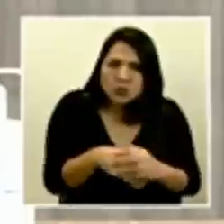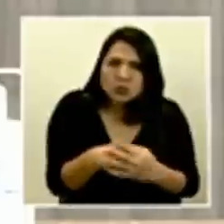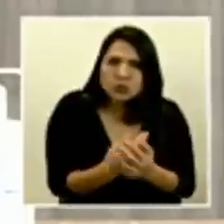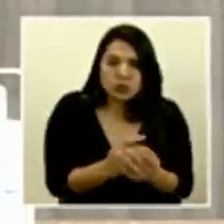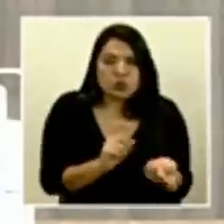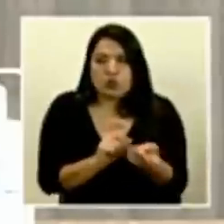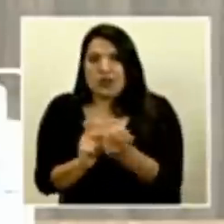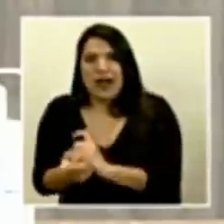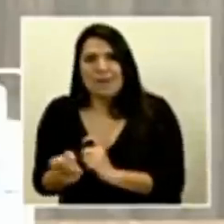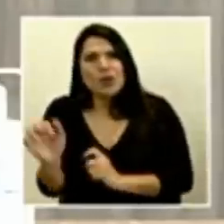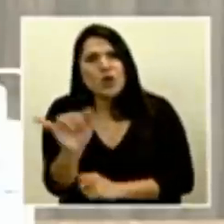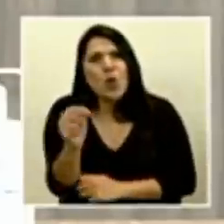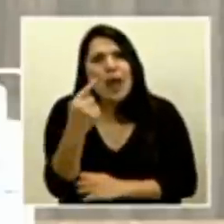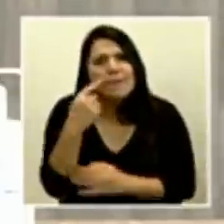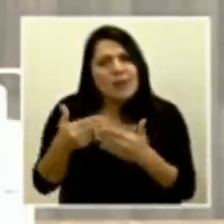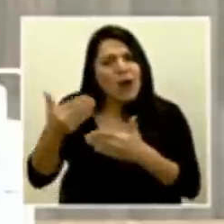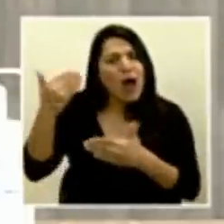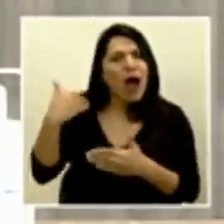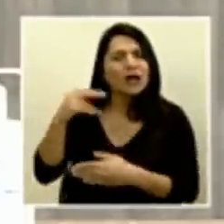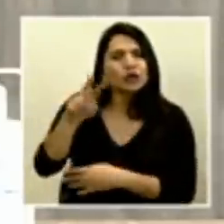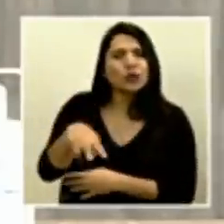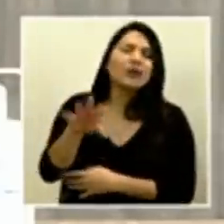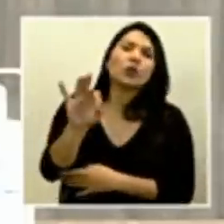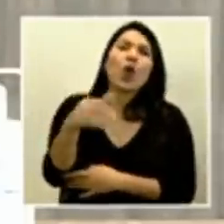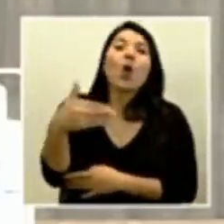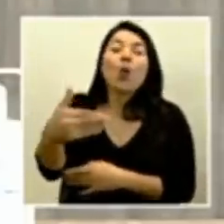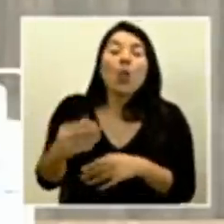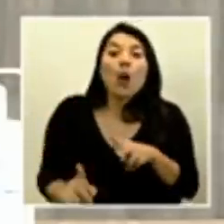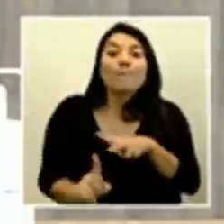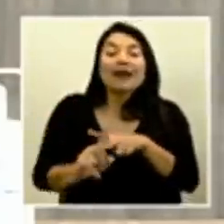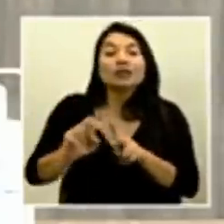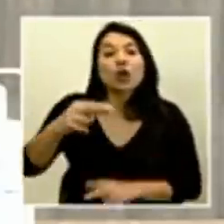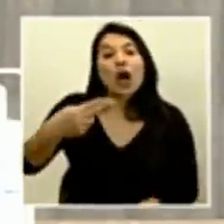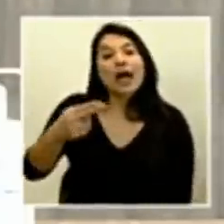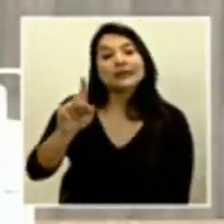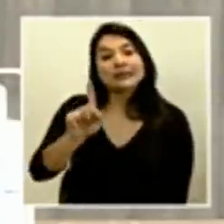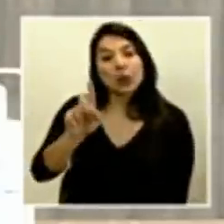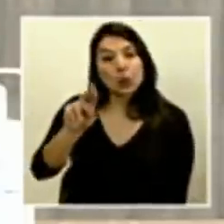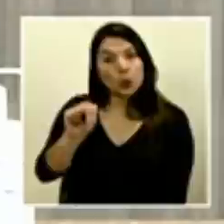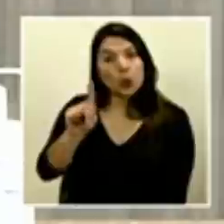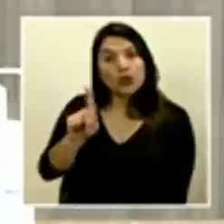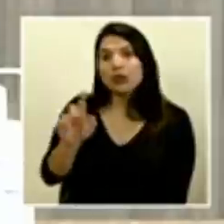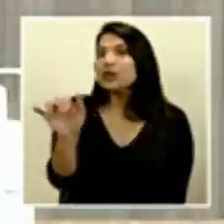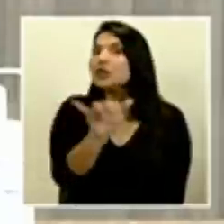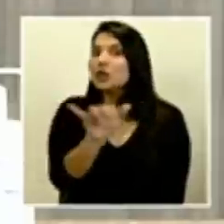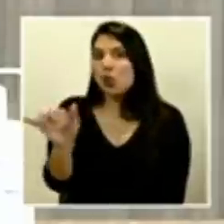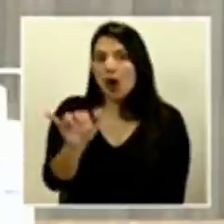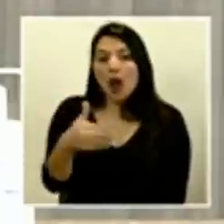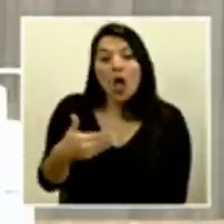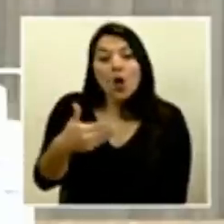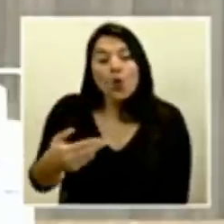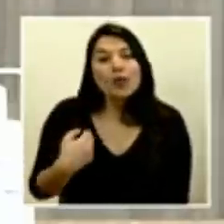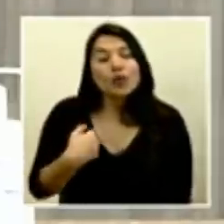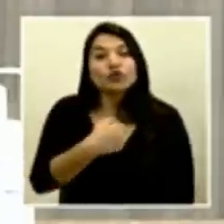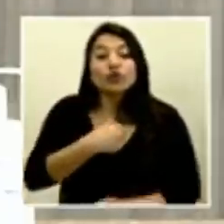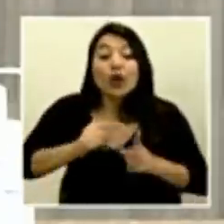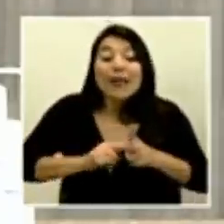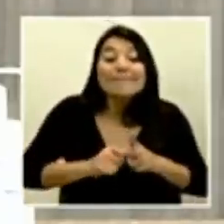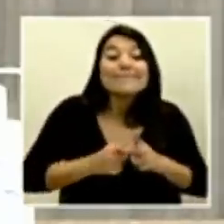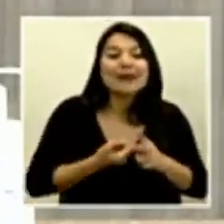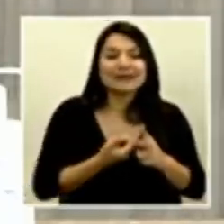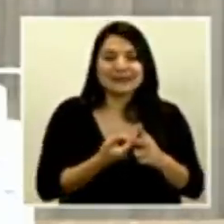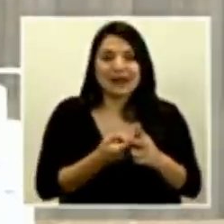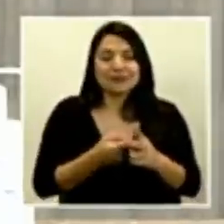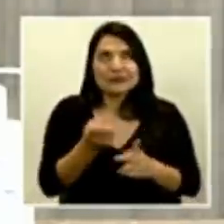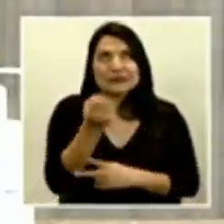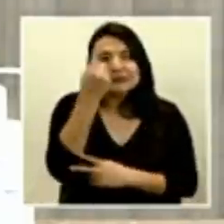2009, cuando tuvimos la pandemia de influenza H1N1, vimos el mismo comportamiento. La gente, cuando empezamos a lavarnos más las